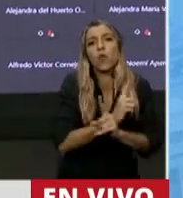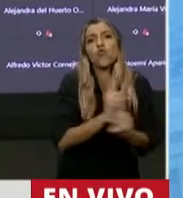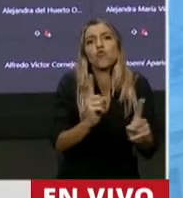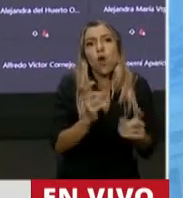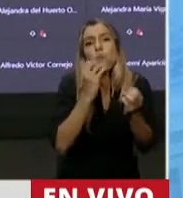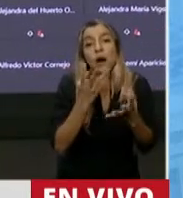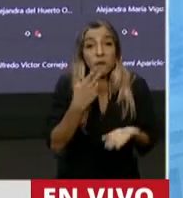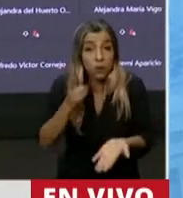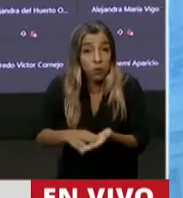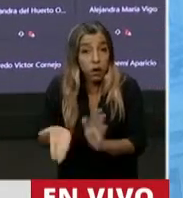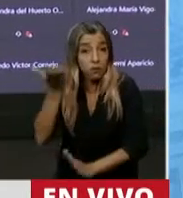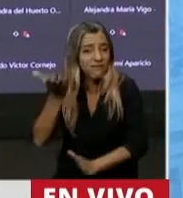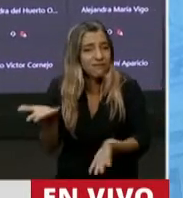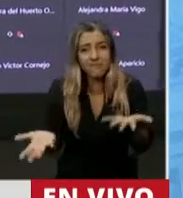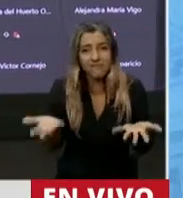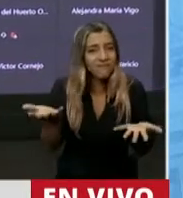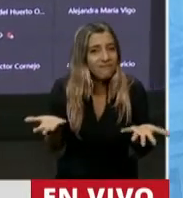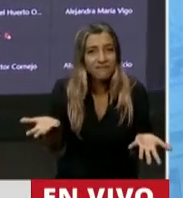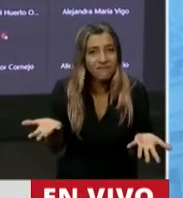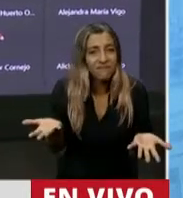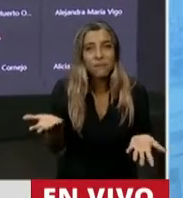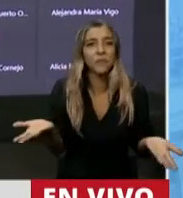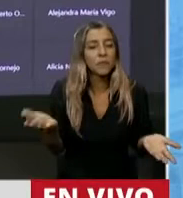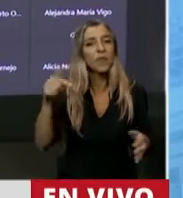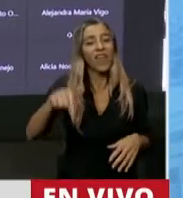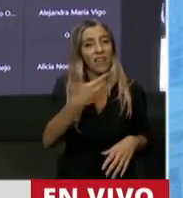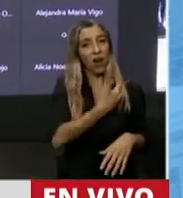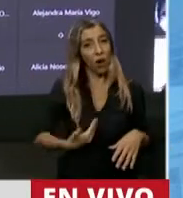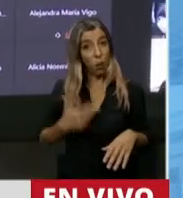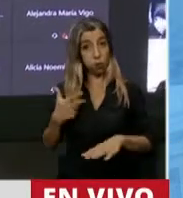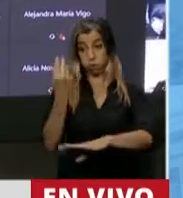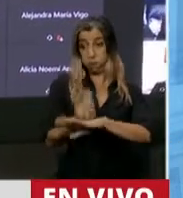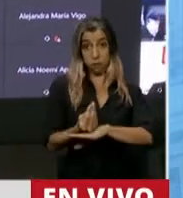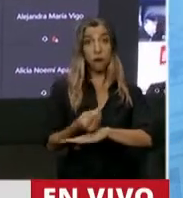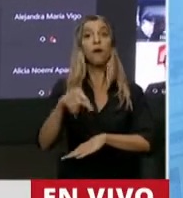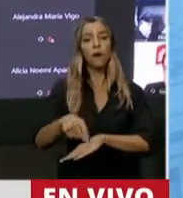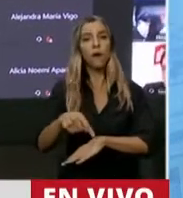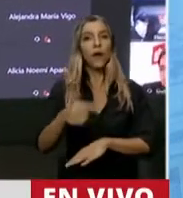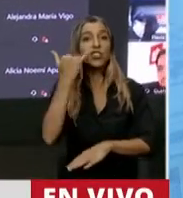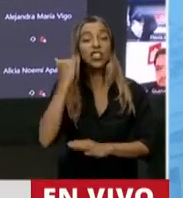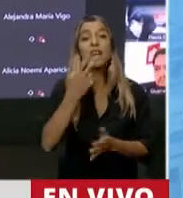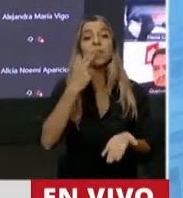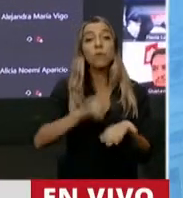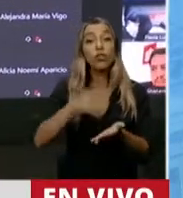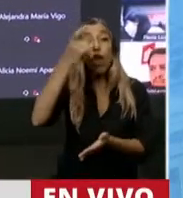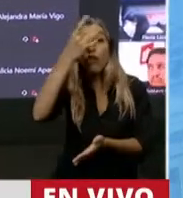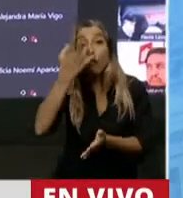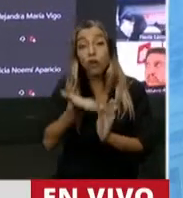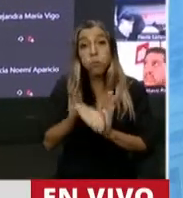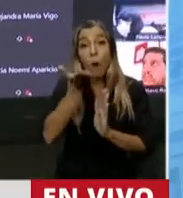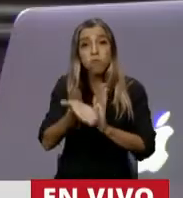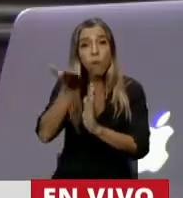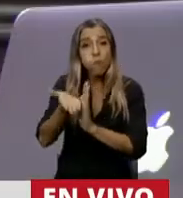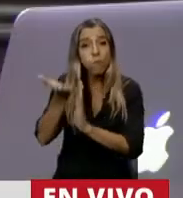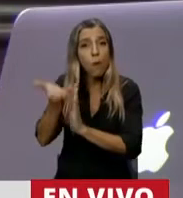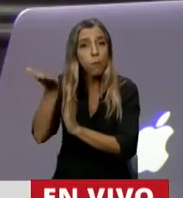Este gobierno, desde que asumió, ha subido 12 impuestos. Lleva no sé cuántos meses en el gobierno y lo